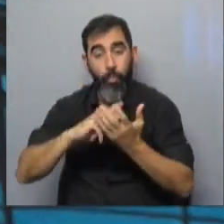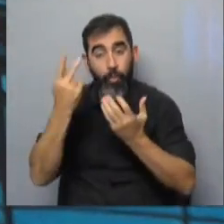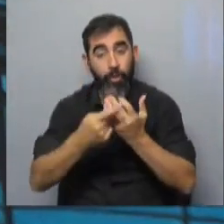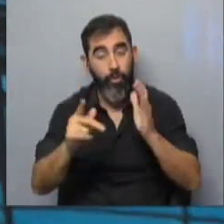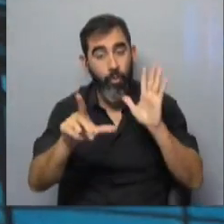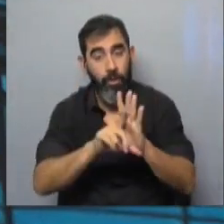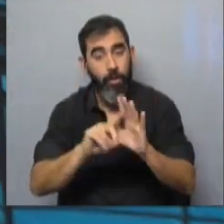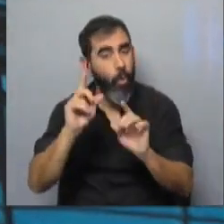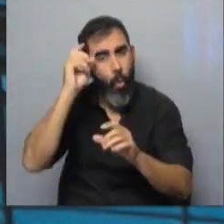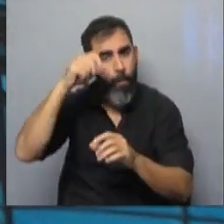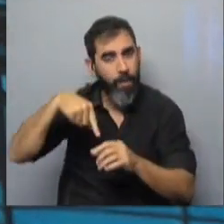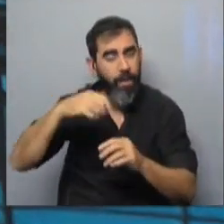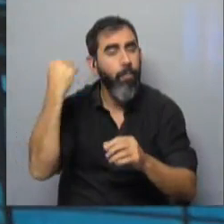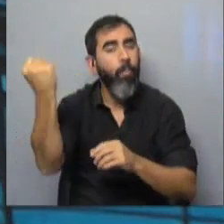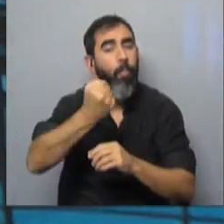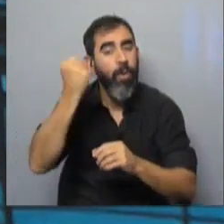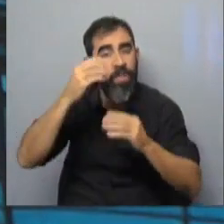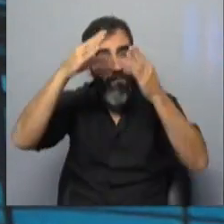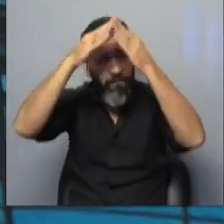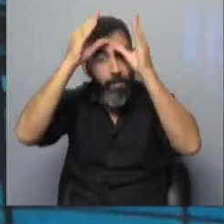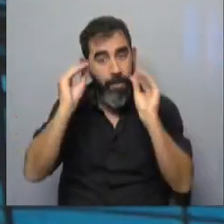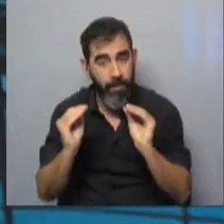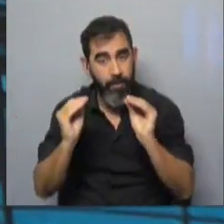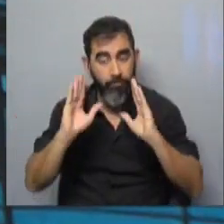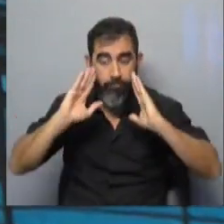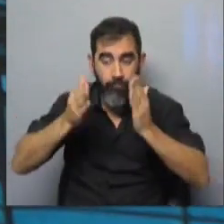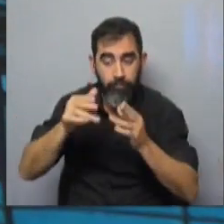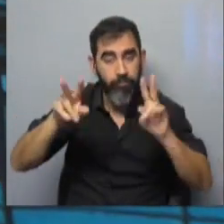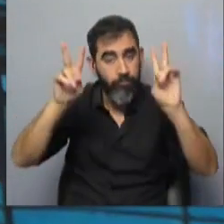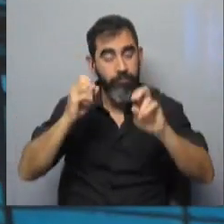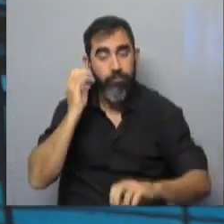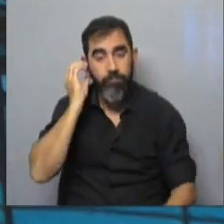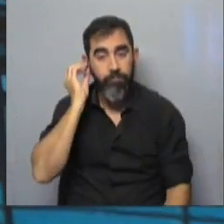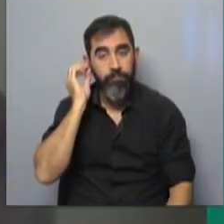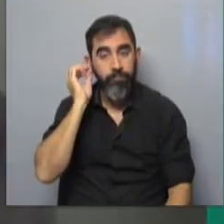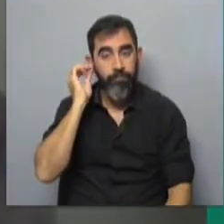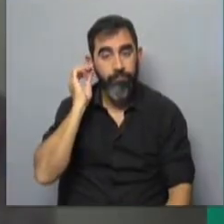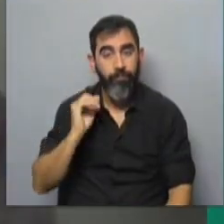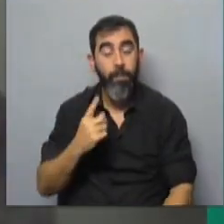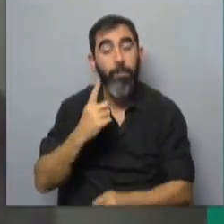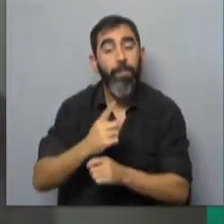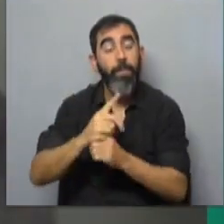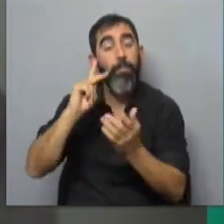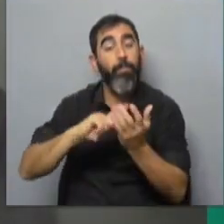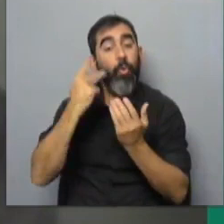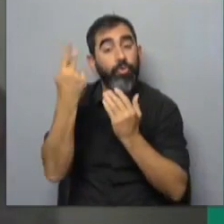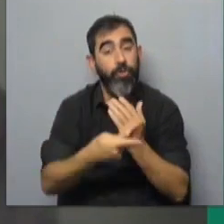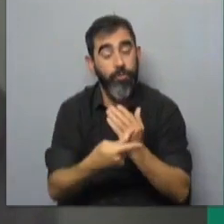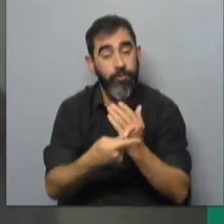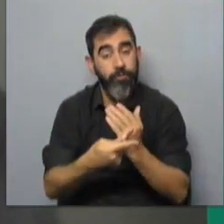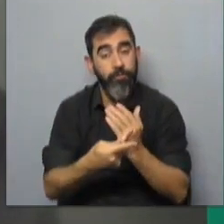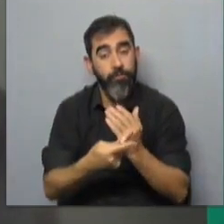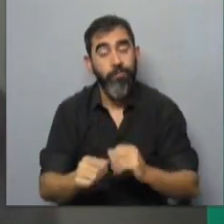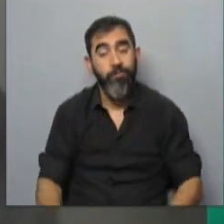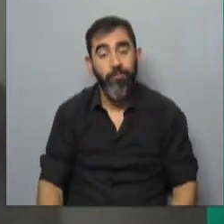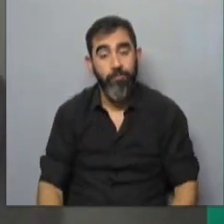presentados consideran la importancia que tiene la enfermería en el abordaje de este tema. En el primer proyecto de ley que